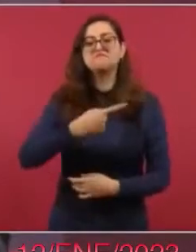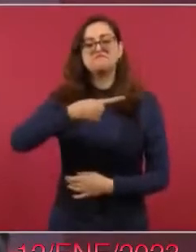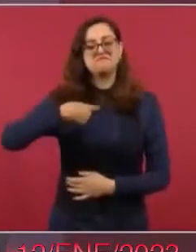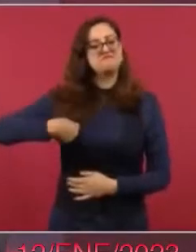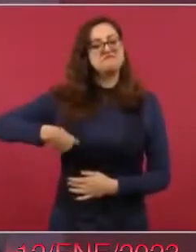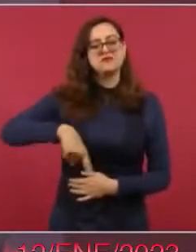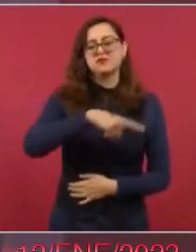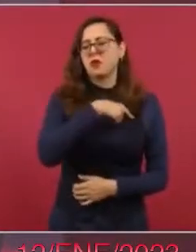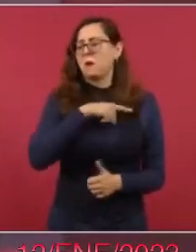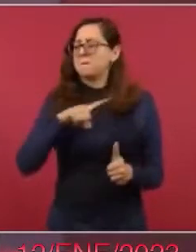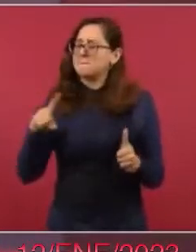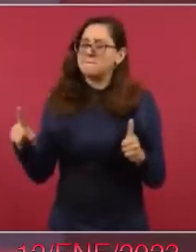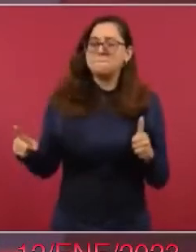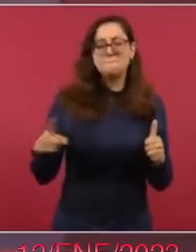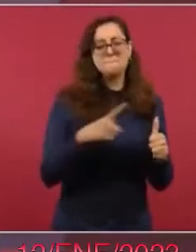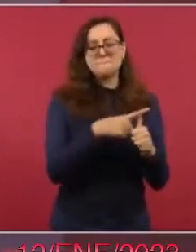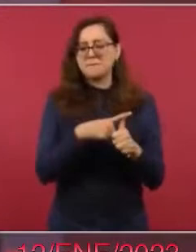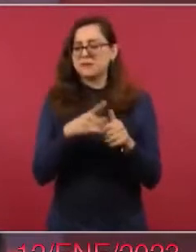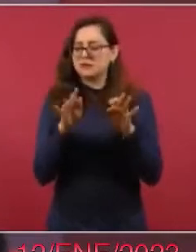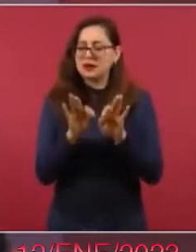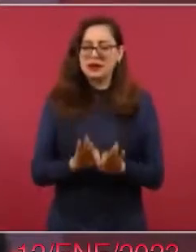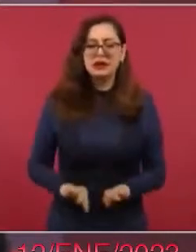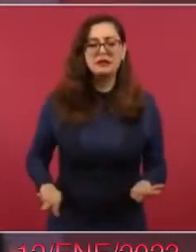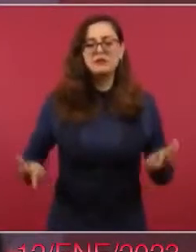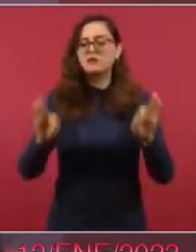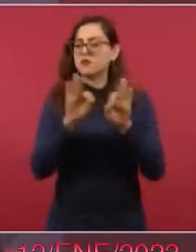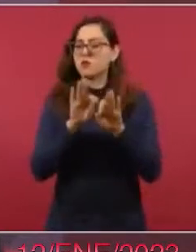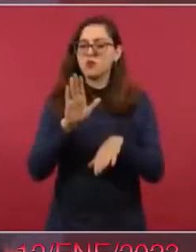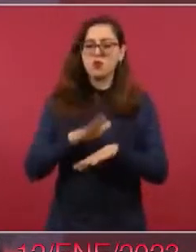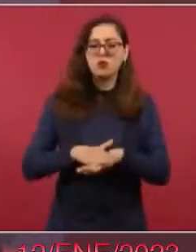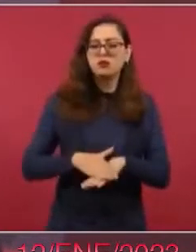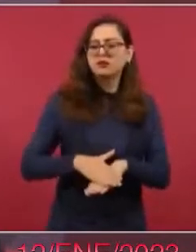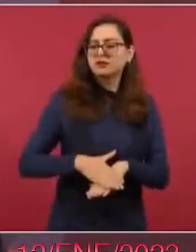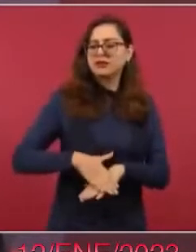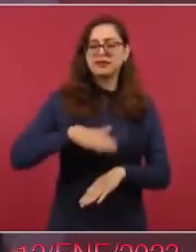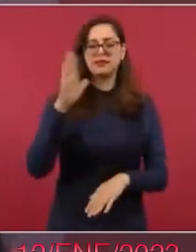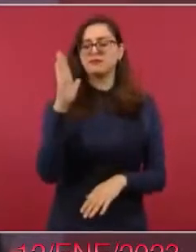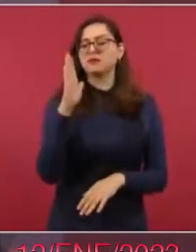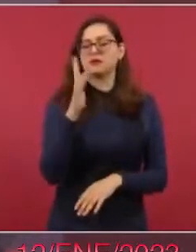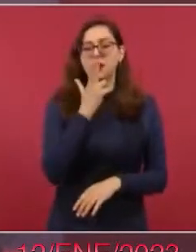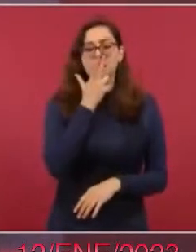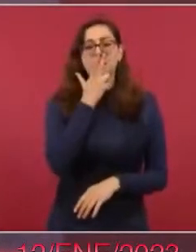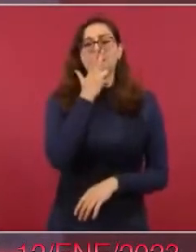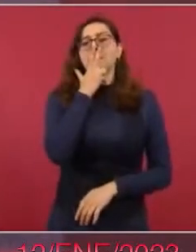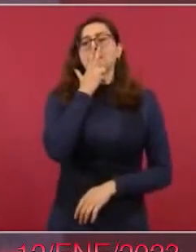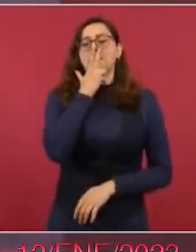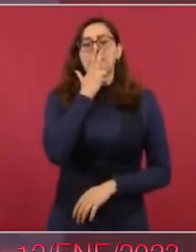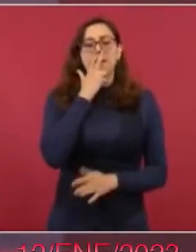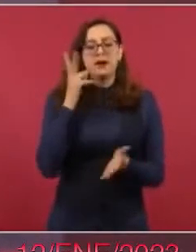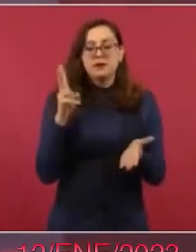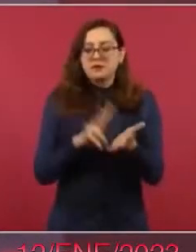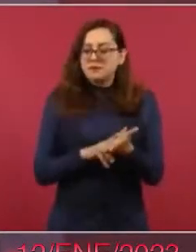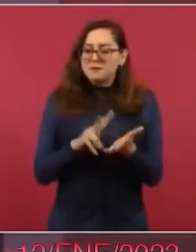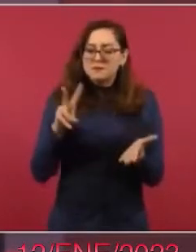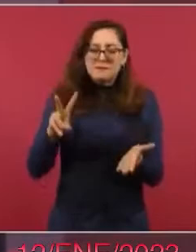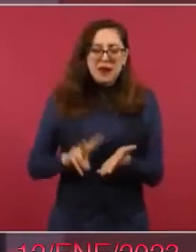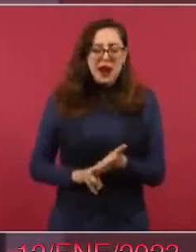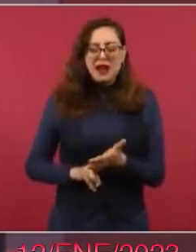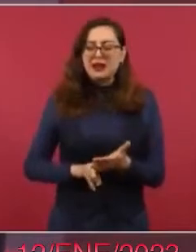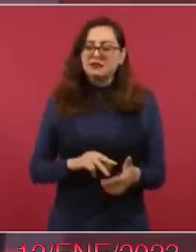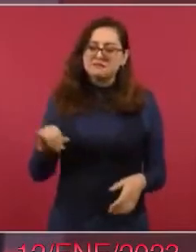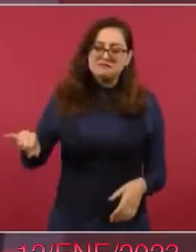importa, lo que más nos interesa